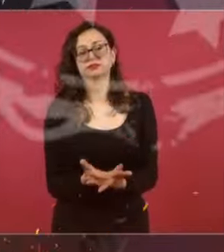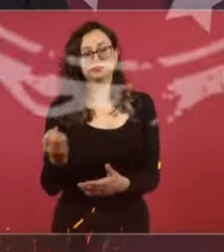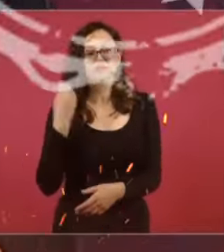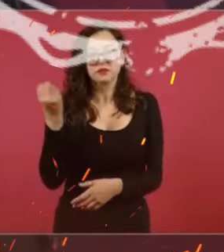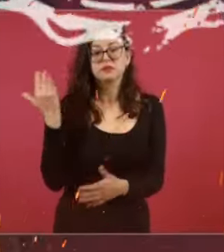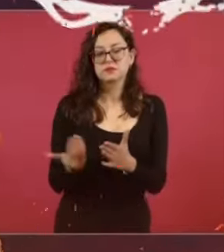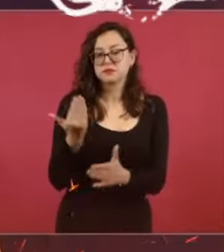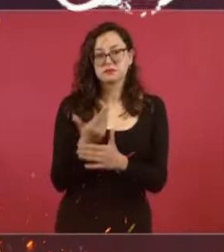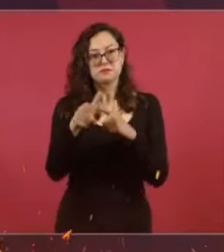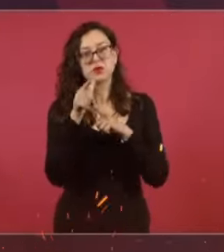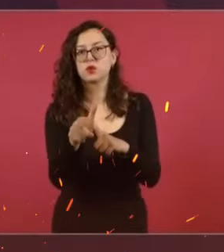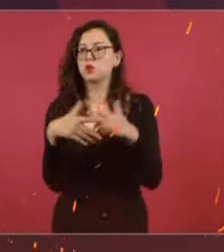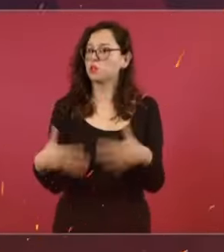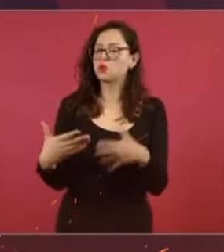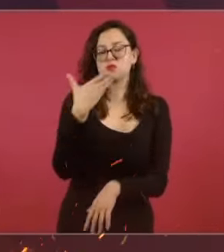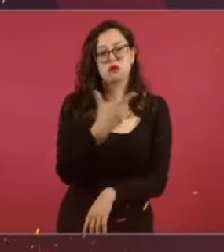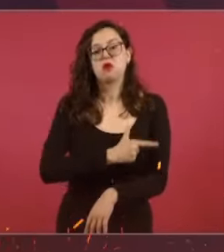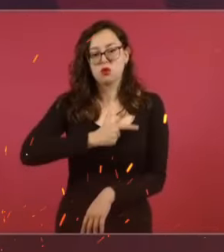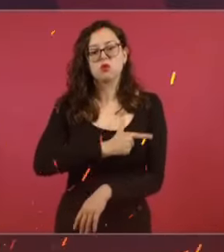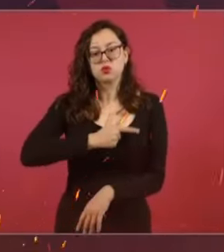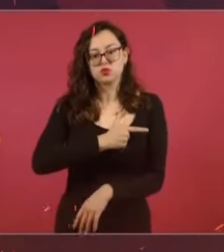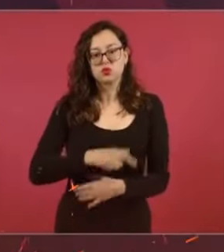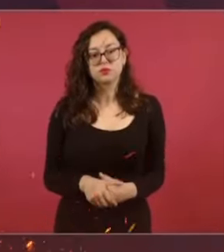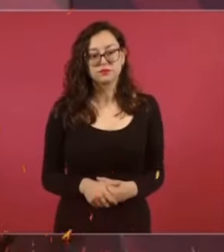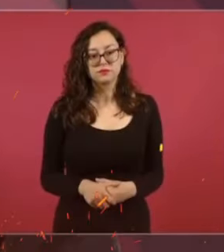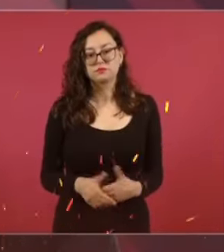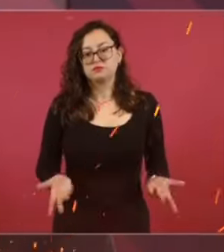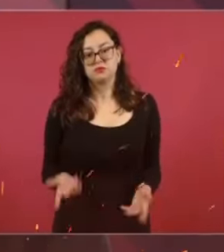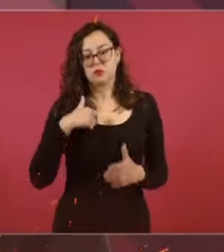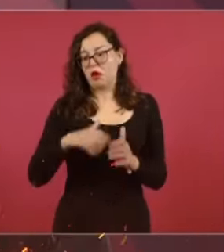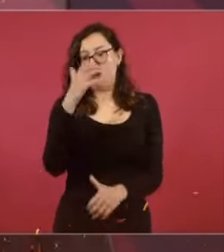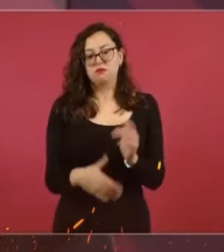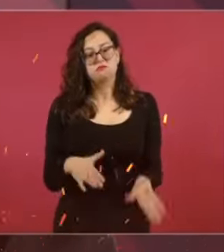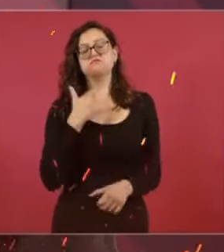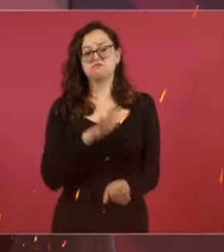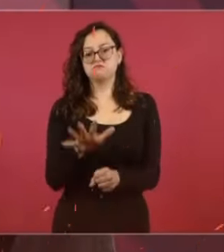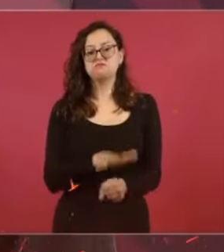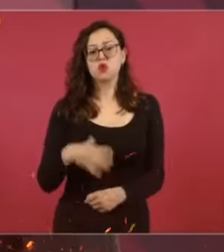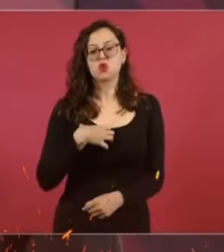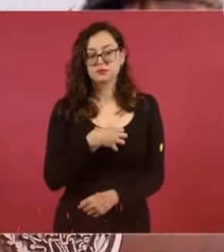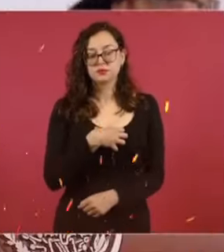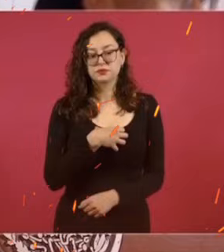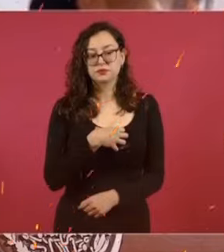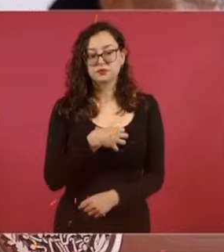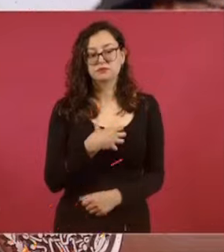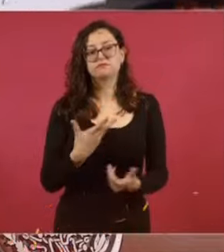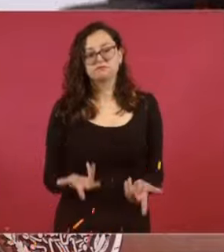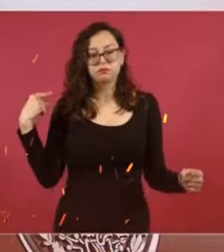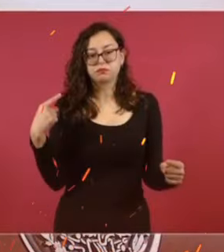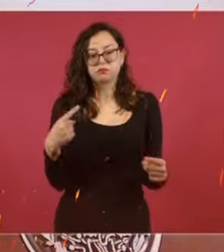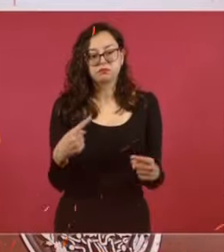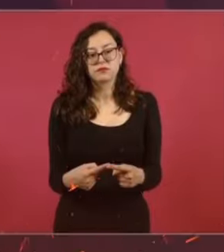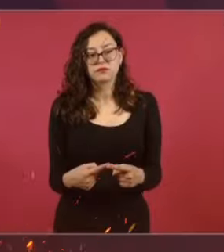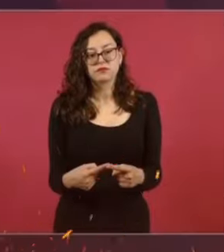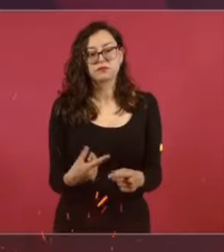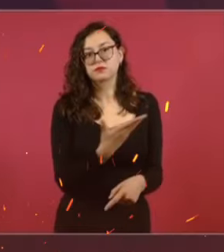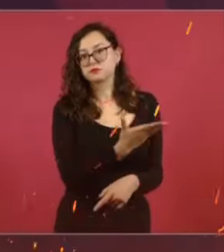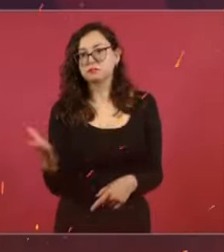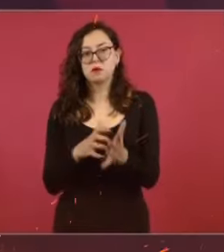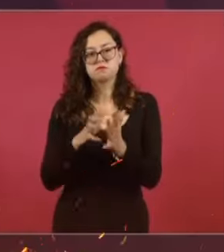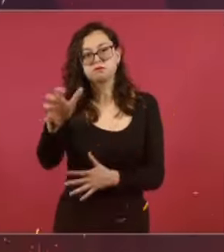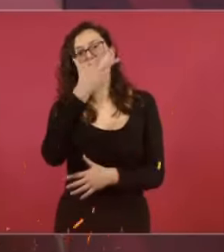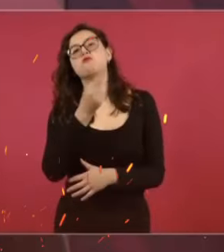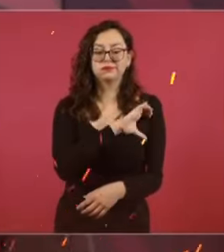No puedo dejar de decir que me voy muy satisfecho por el cariño de muchos